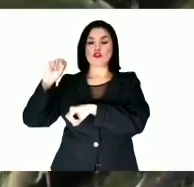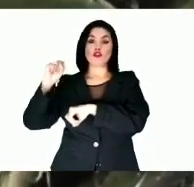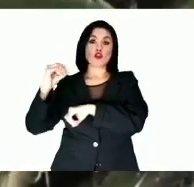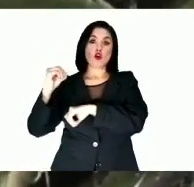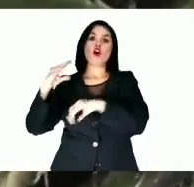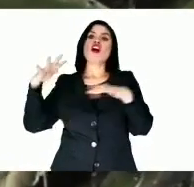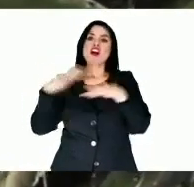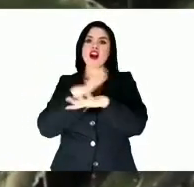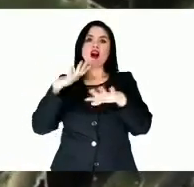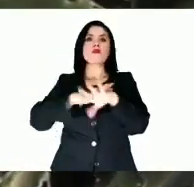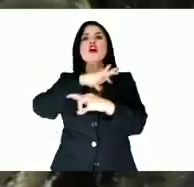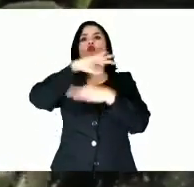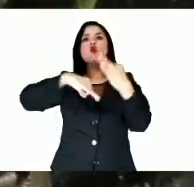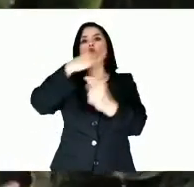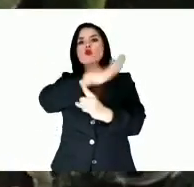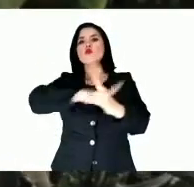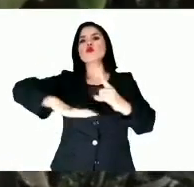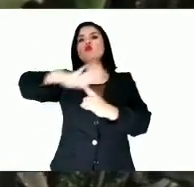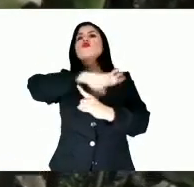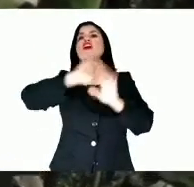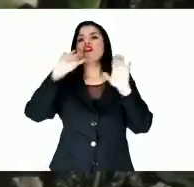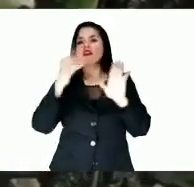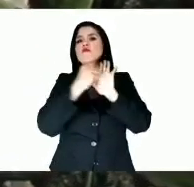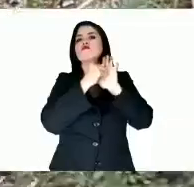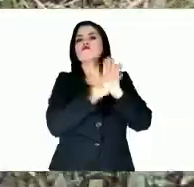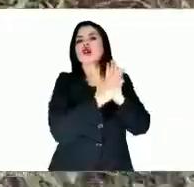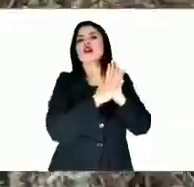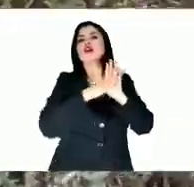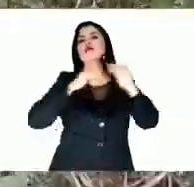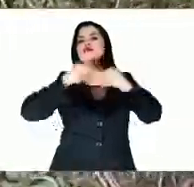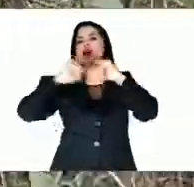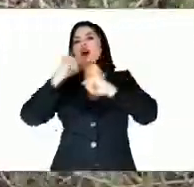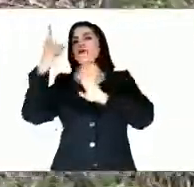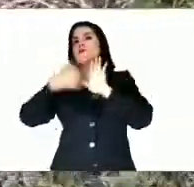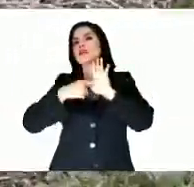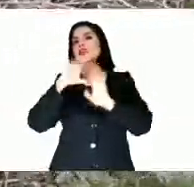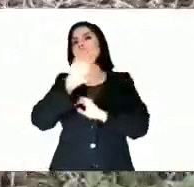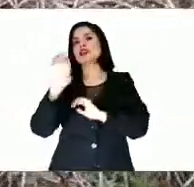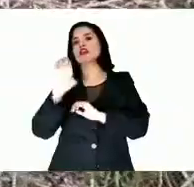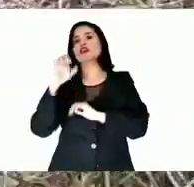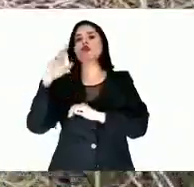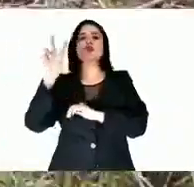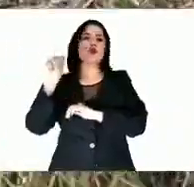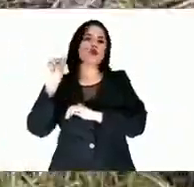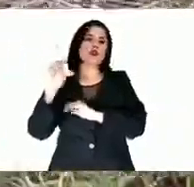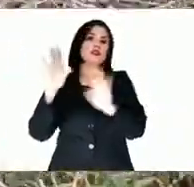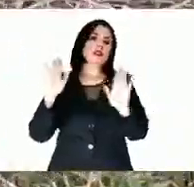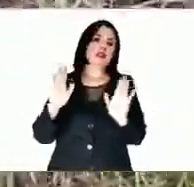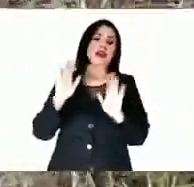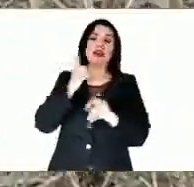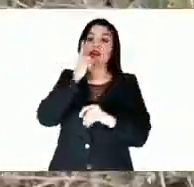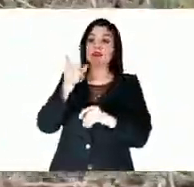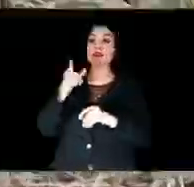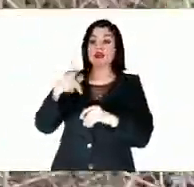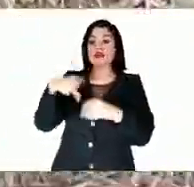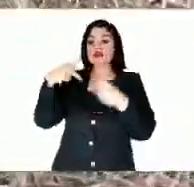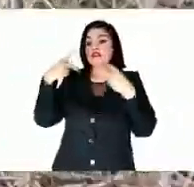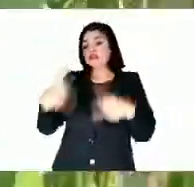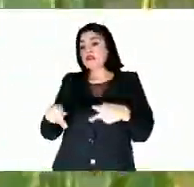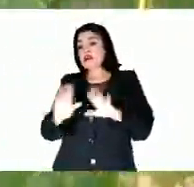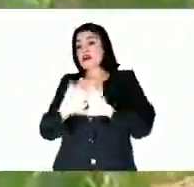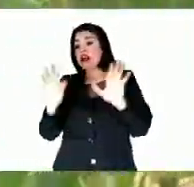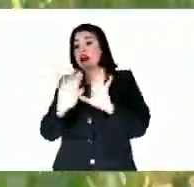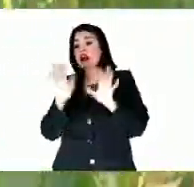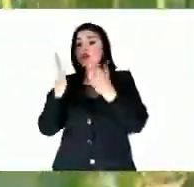en la relación geográfica de 1580. El dicho pueblo es estéril de árboles frutales, aunque en